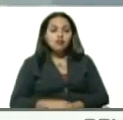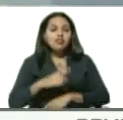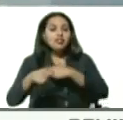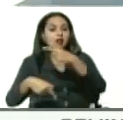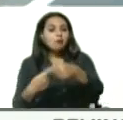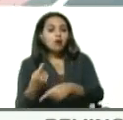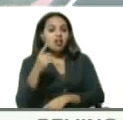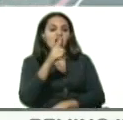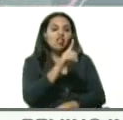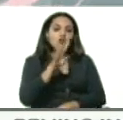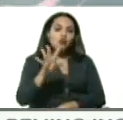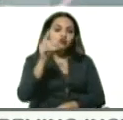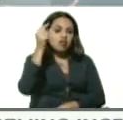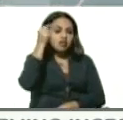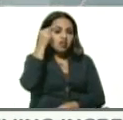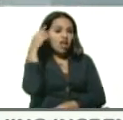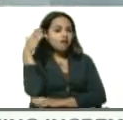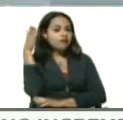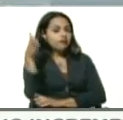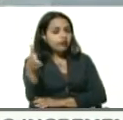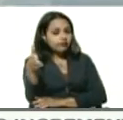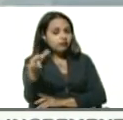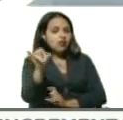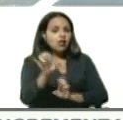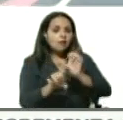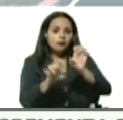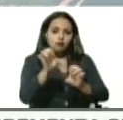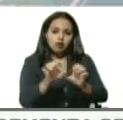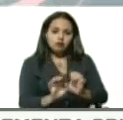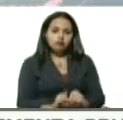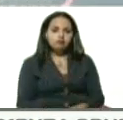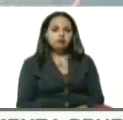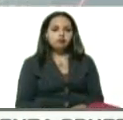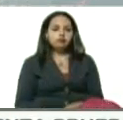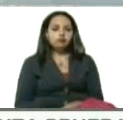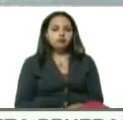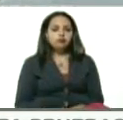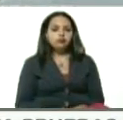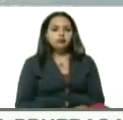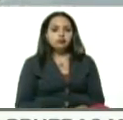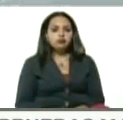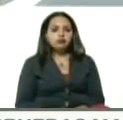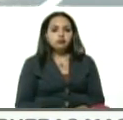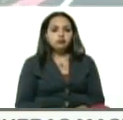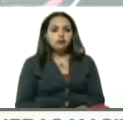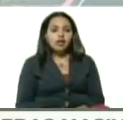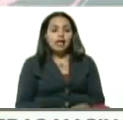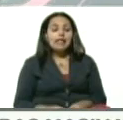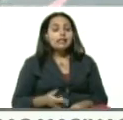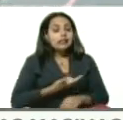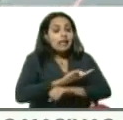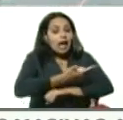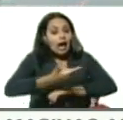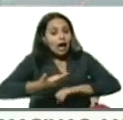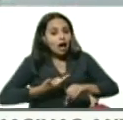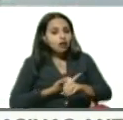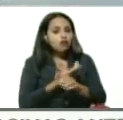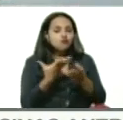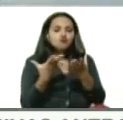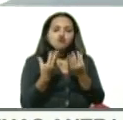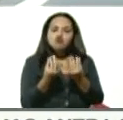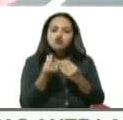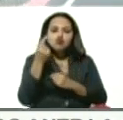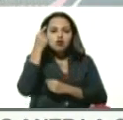del inicio de síntomas, y allí fue evaluado. Pues bien, visto que tardó mucho tiempo en